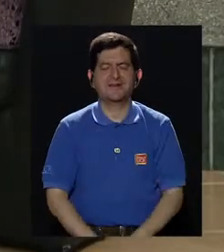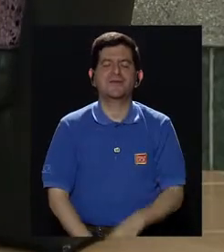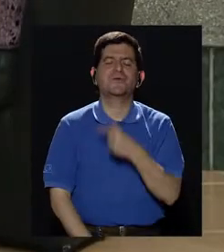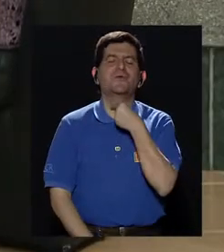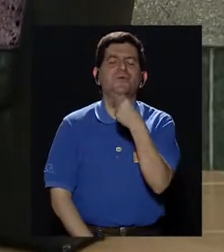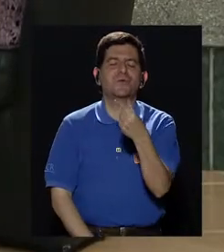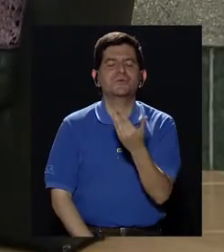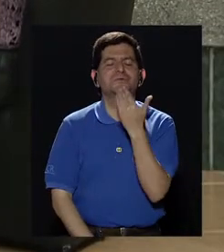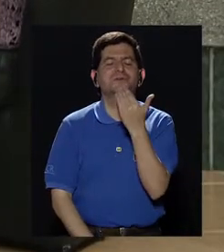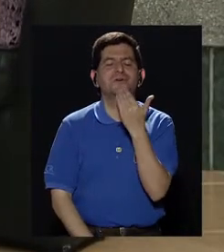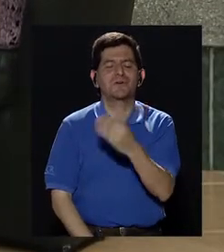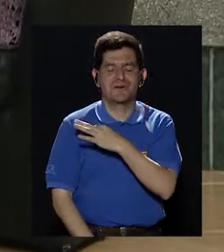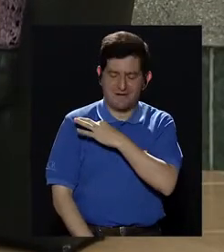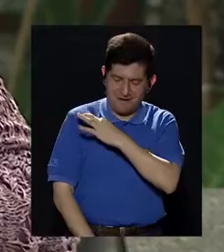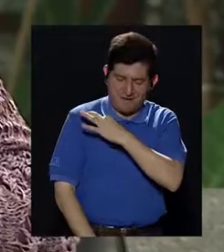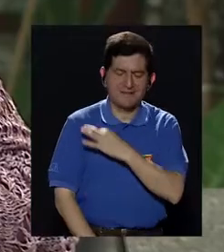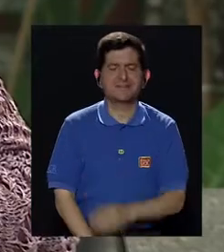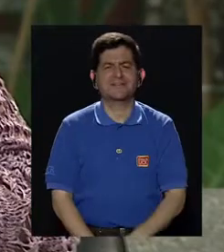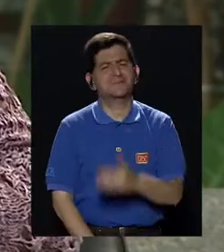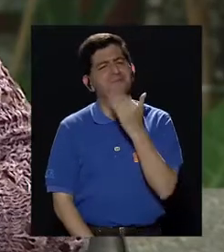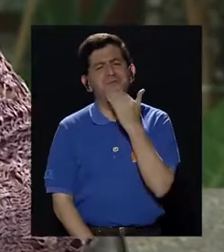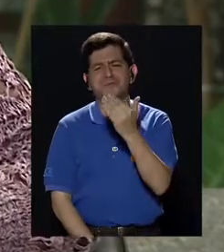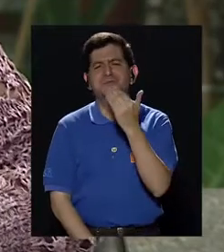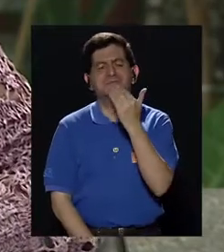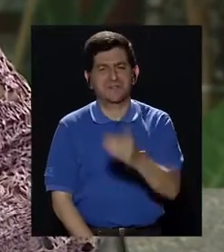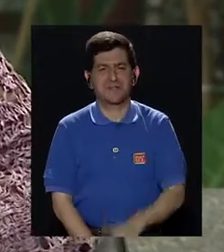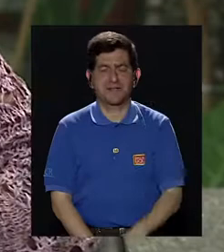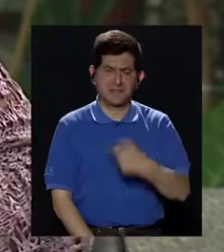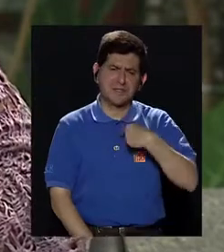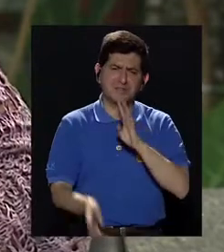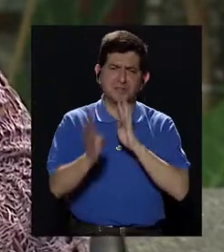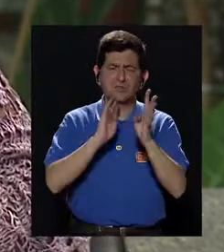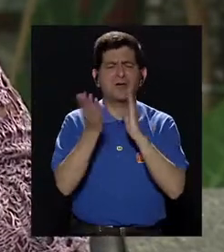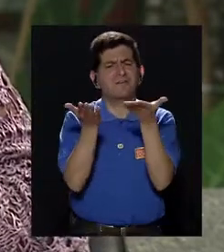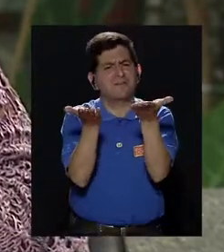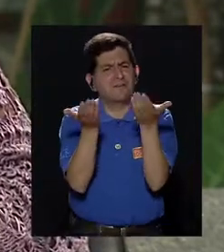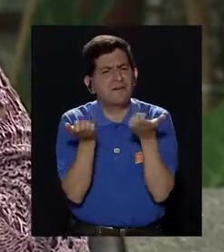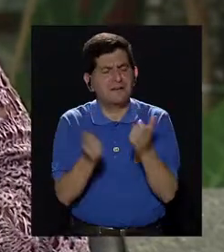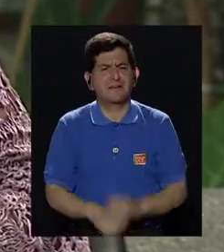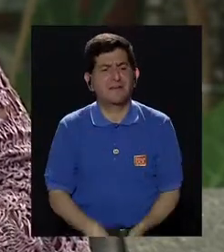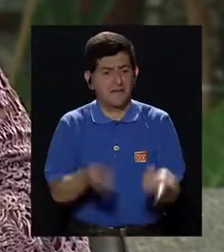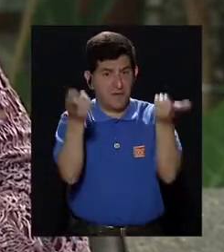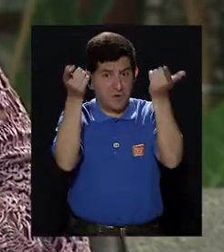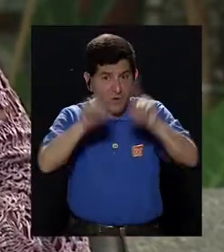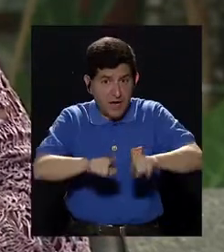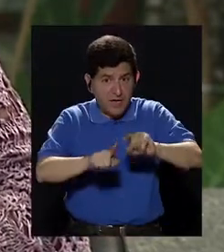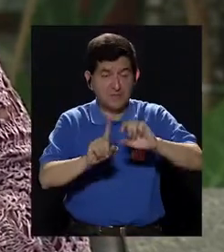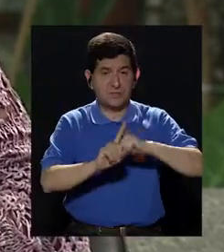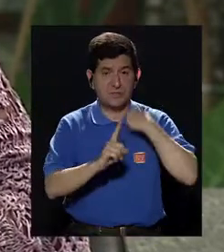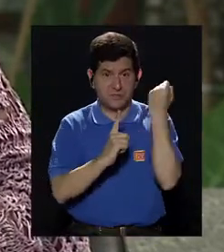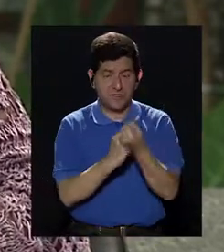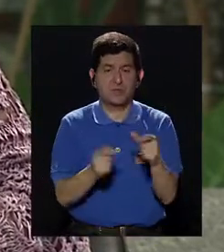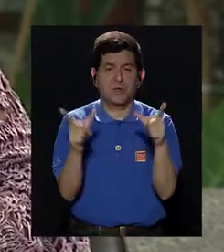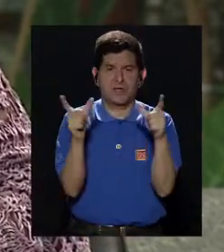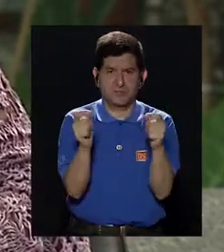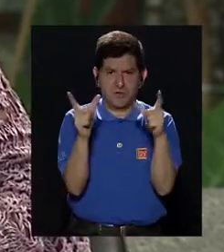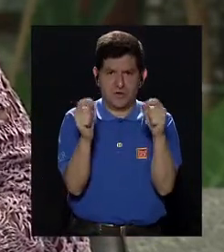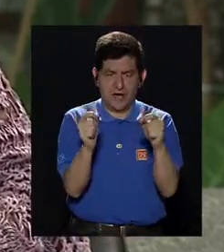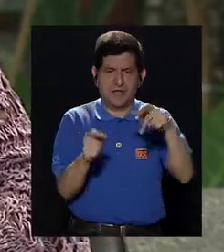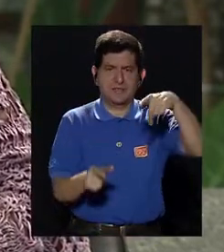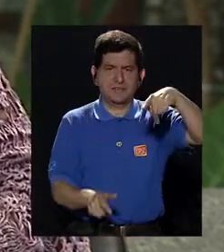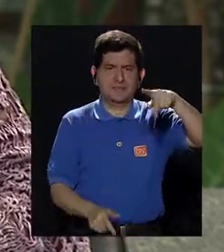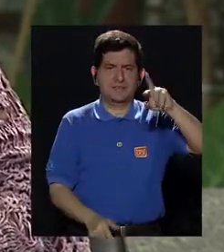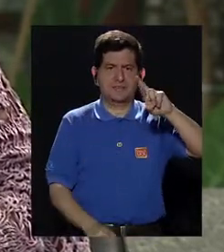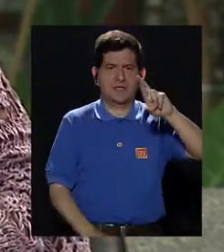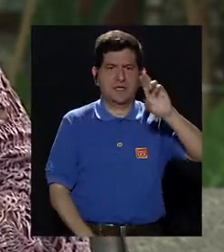Con gusto, más bien gracias por la invitación. Muchísimas gracias don Gonzalo y me gustaría hablar un poco acerca de los casos que se presentan de cáncer de próstata en el